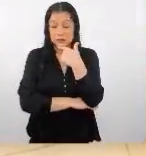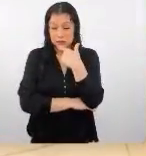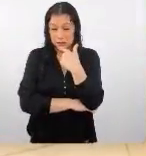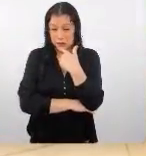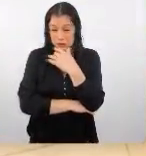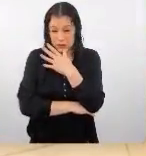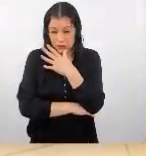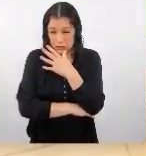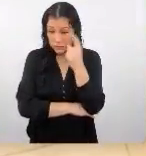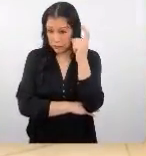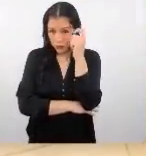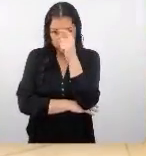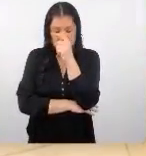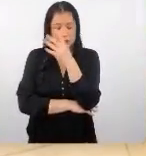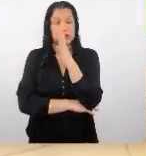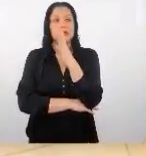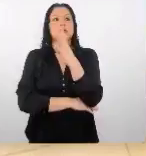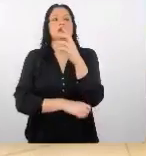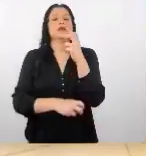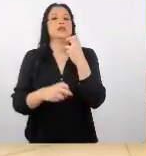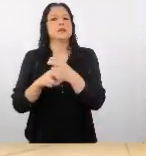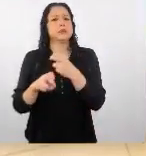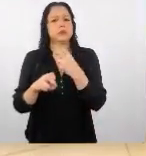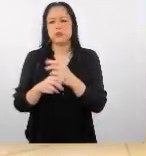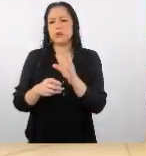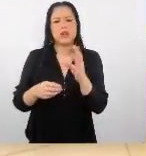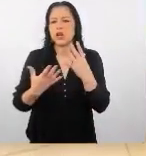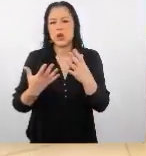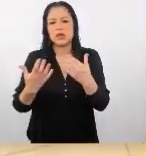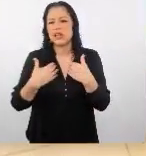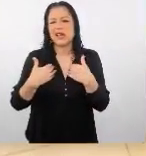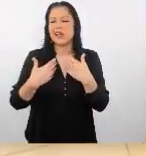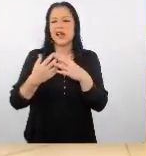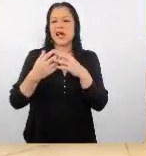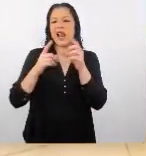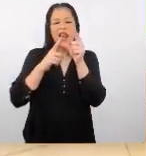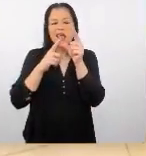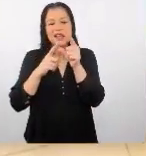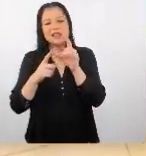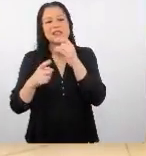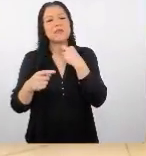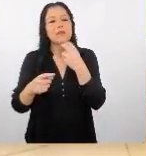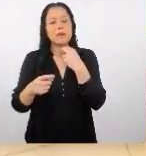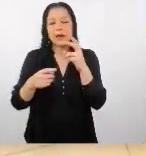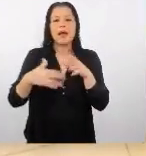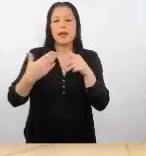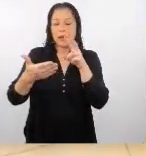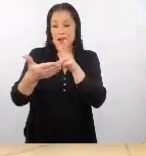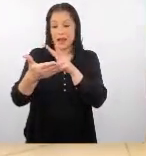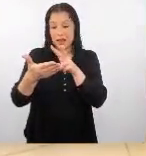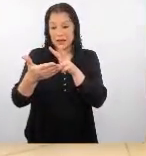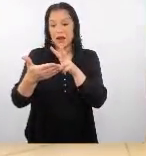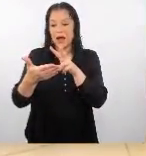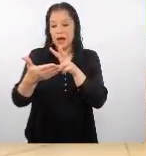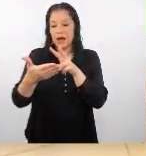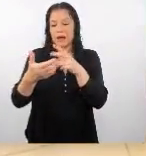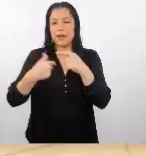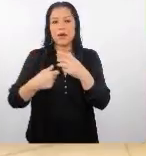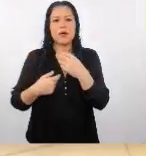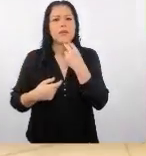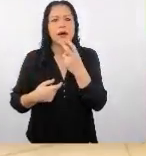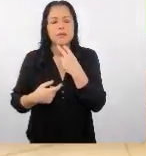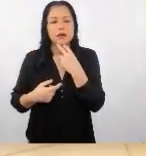les entiendan tampoco porque no tienen fonética no lo tienen bien puesto no lo pueden leer pero el momento de hablarlo de expresarse